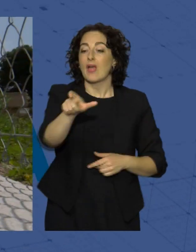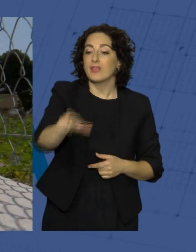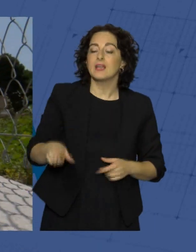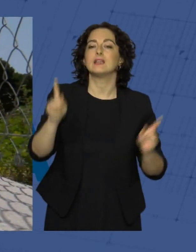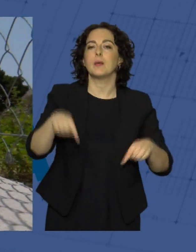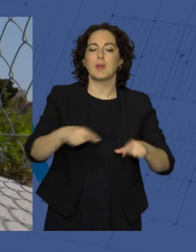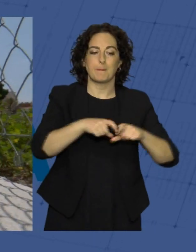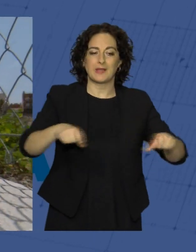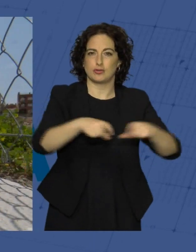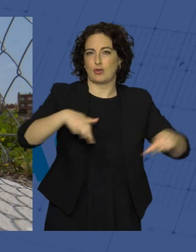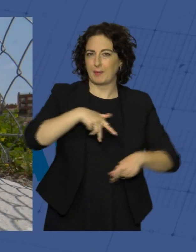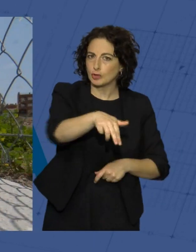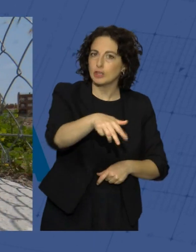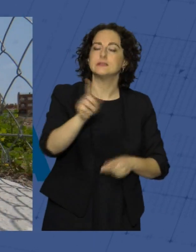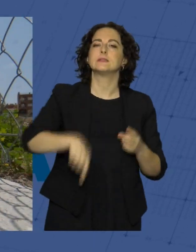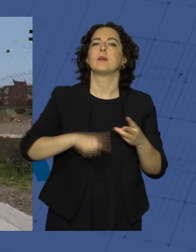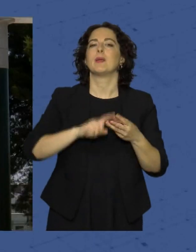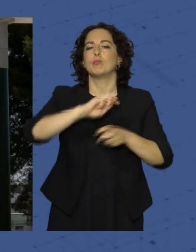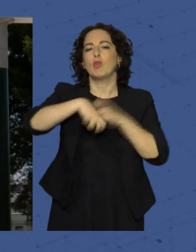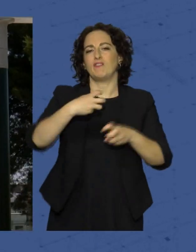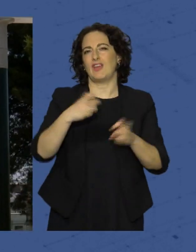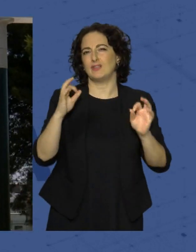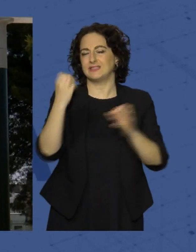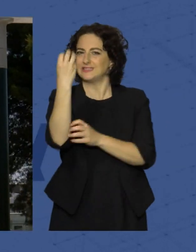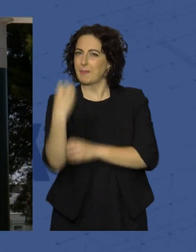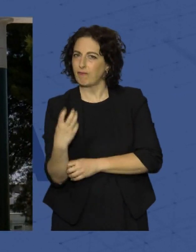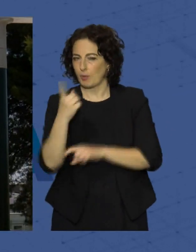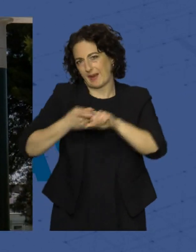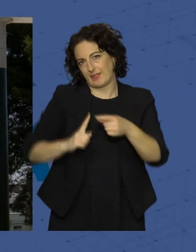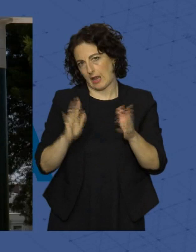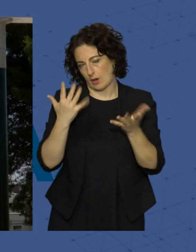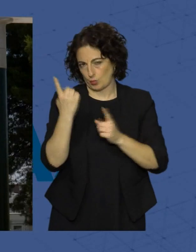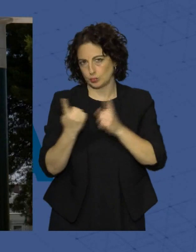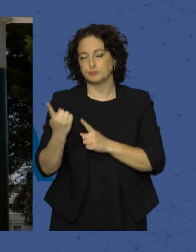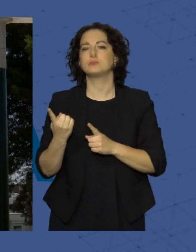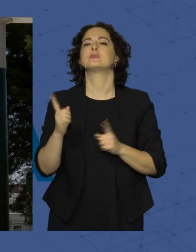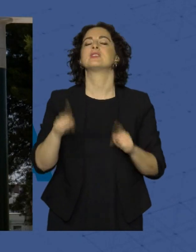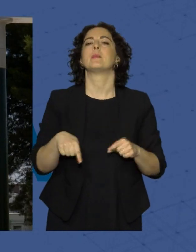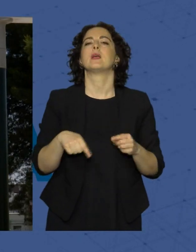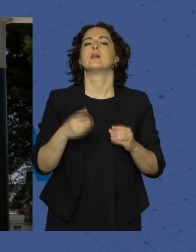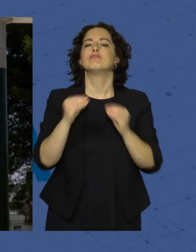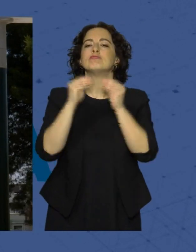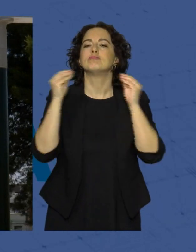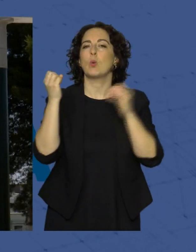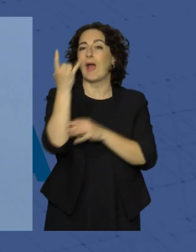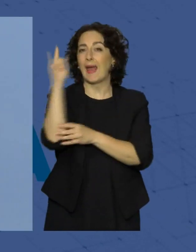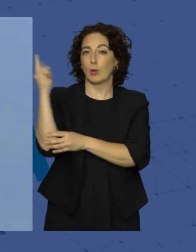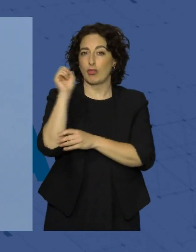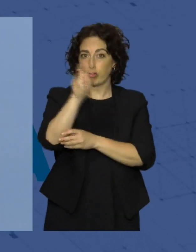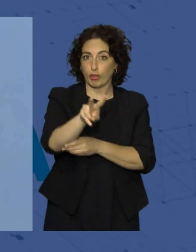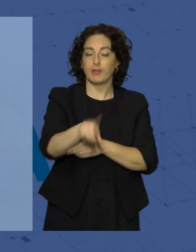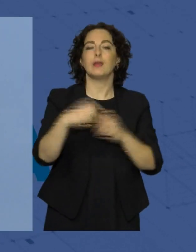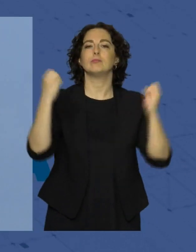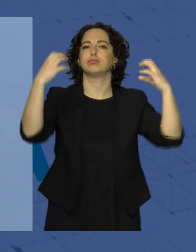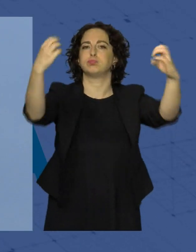un paso de peatones y se ha modificado parcialmente la semaforización en la vía. Además se han instalado 12 árboles y 6 nuevos puntos